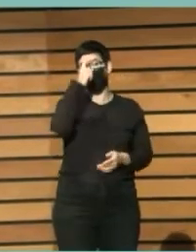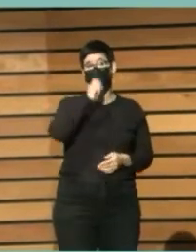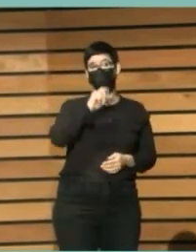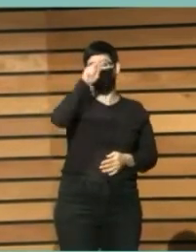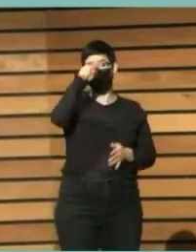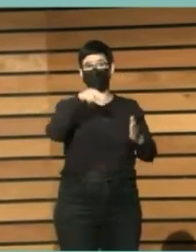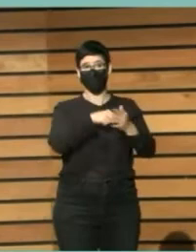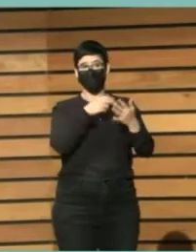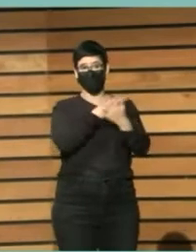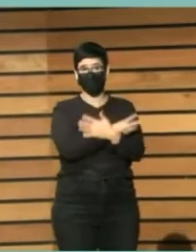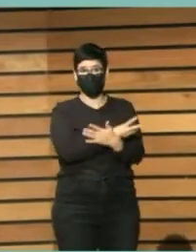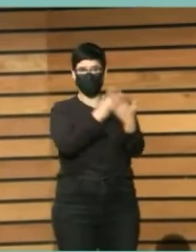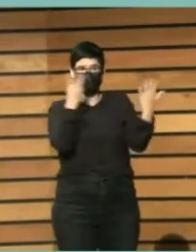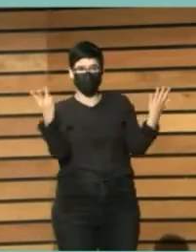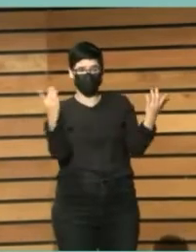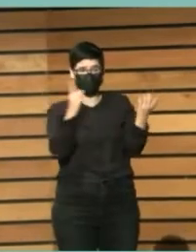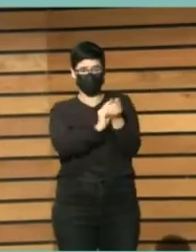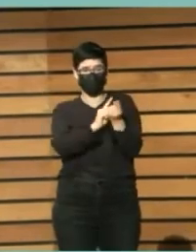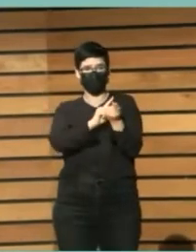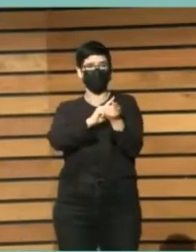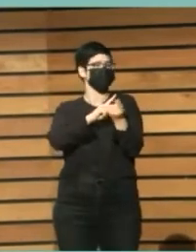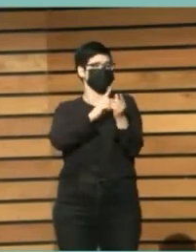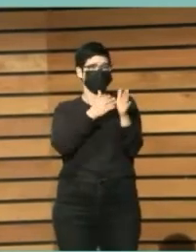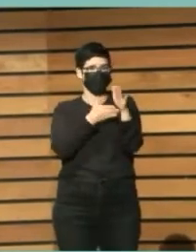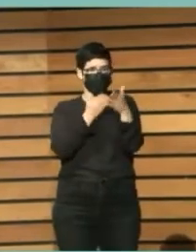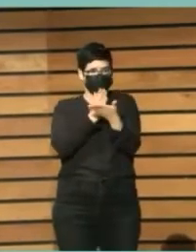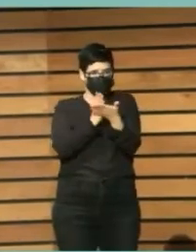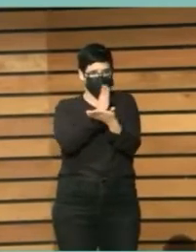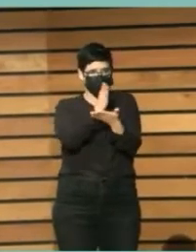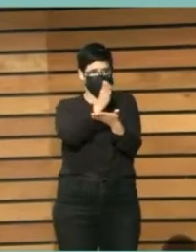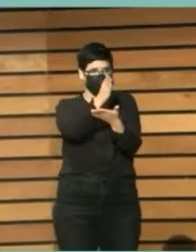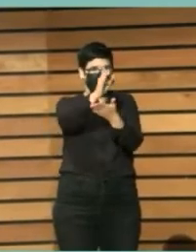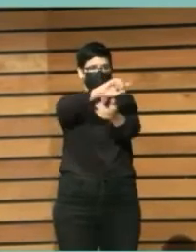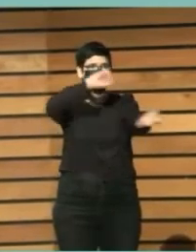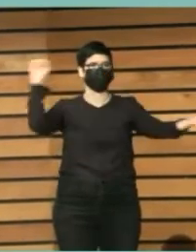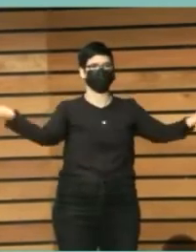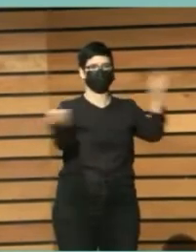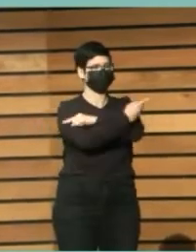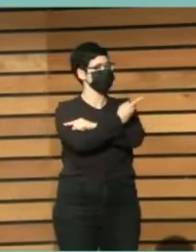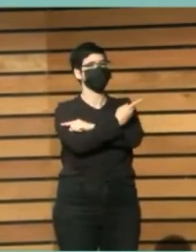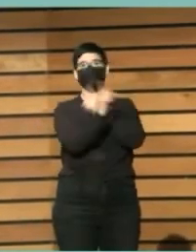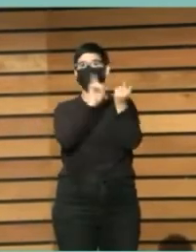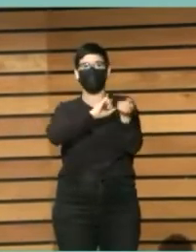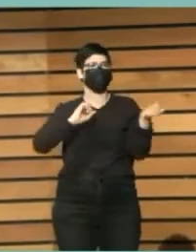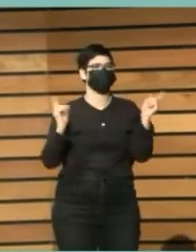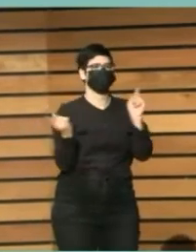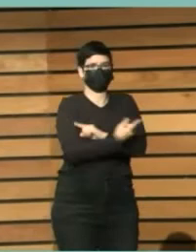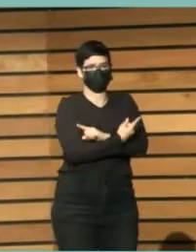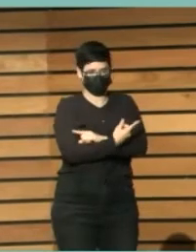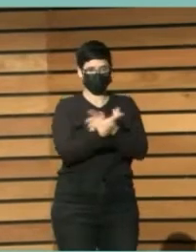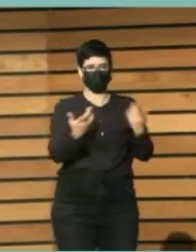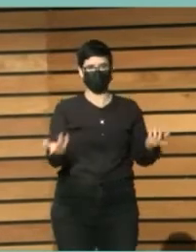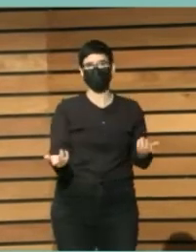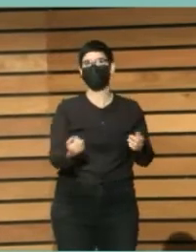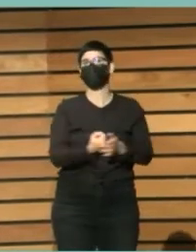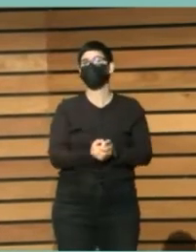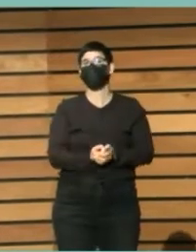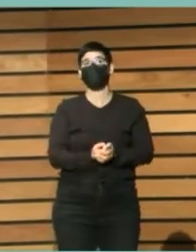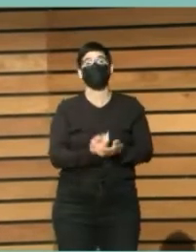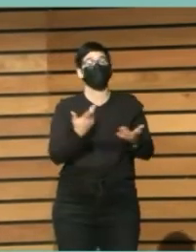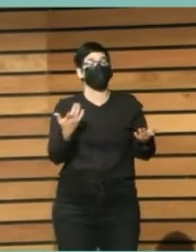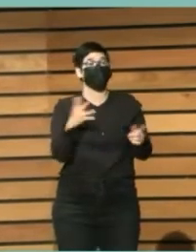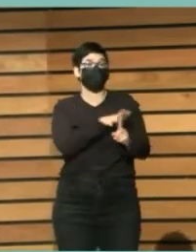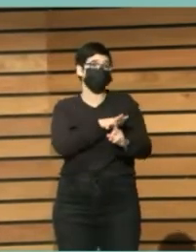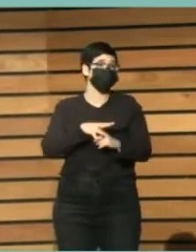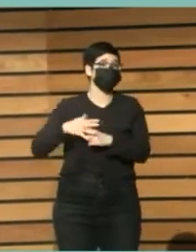cambia el rumbo. Este viaje se empieza a modificar su ruta. Y en este caso